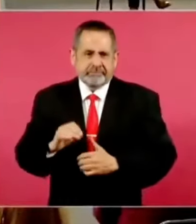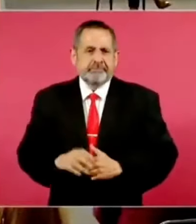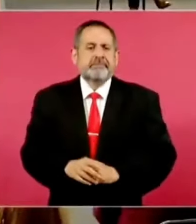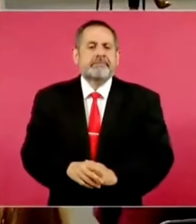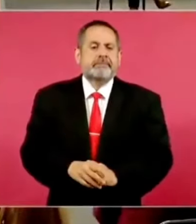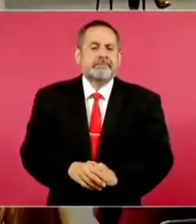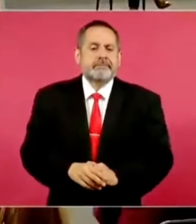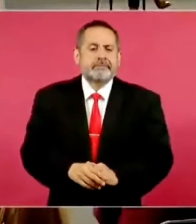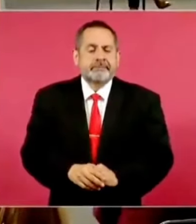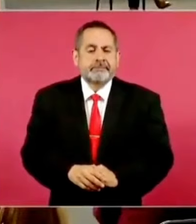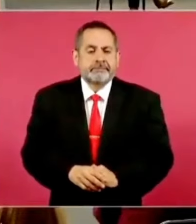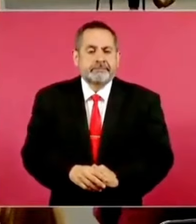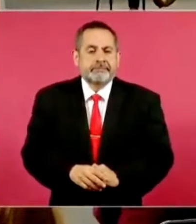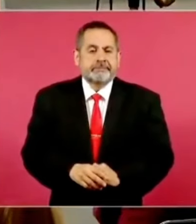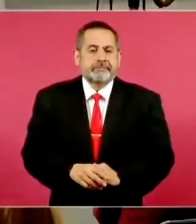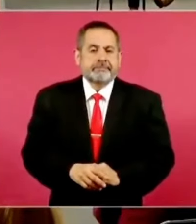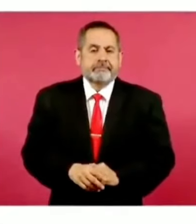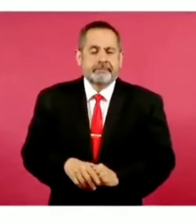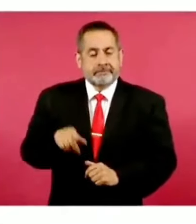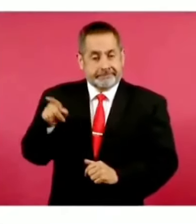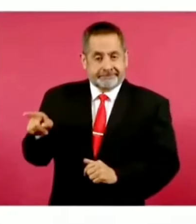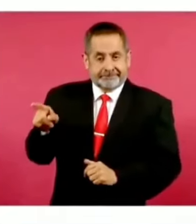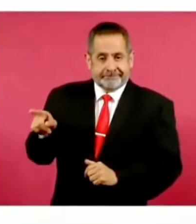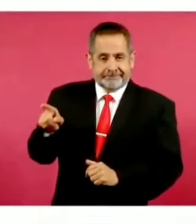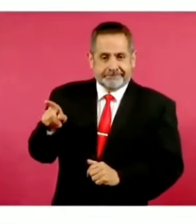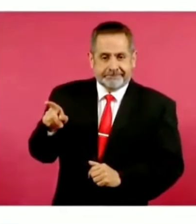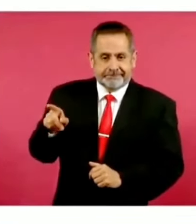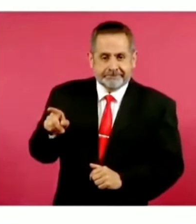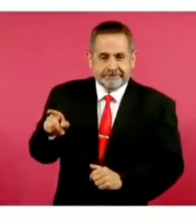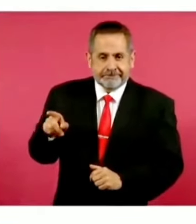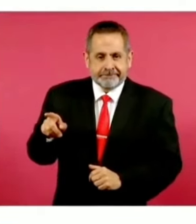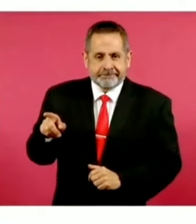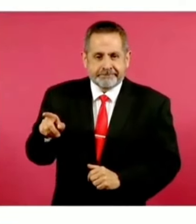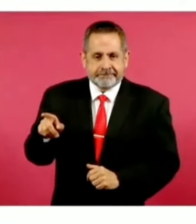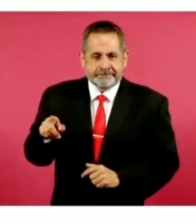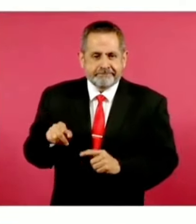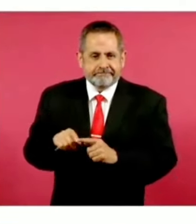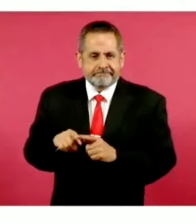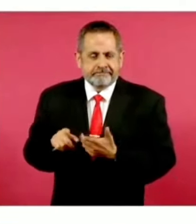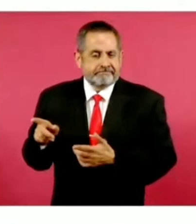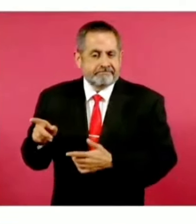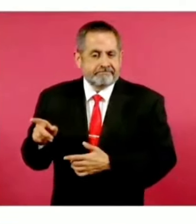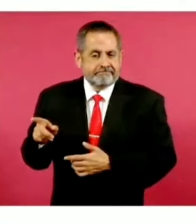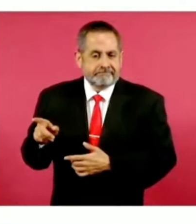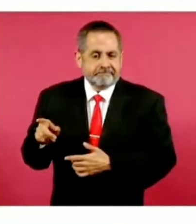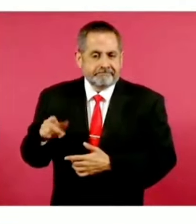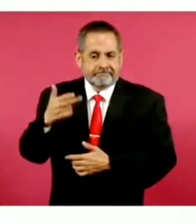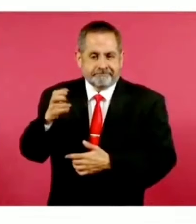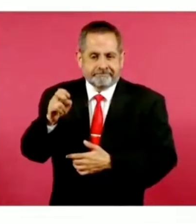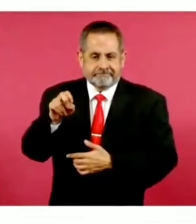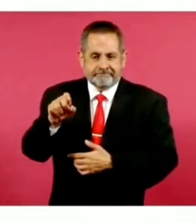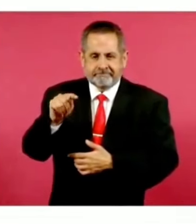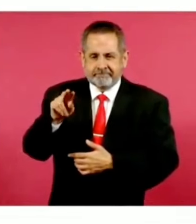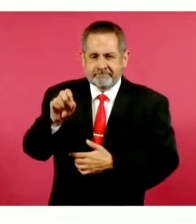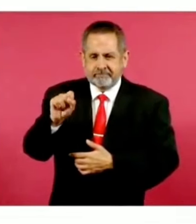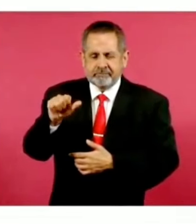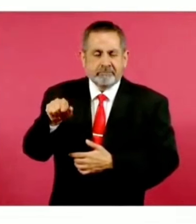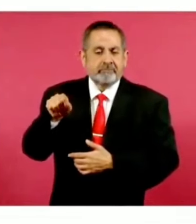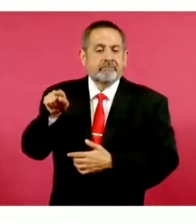Pero este es Enestrosa, del Istmo de Tehuantepec.